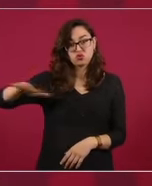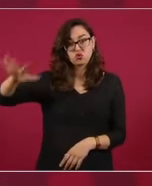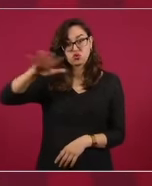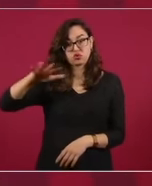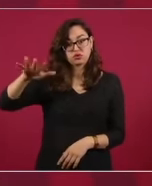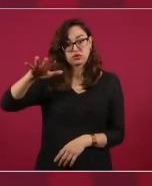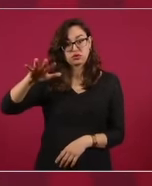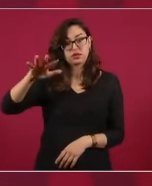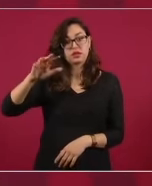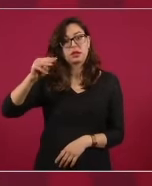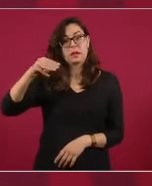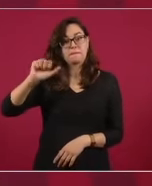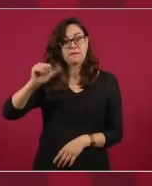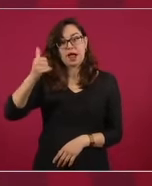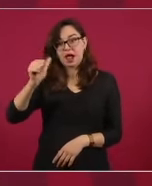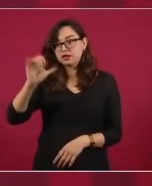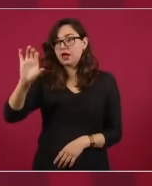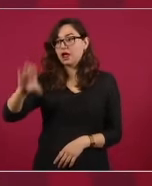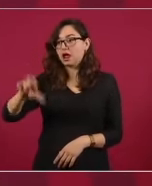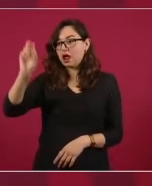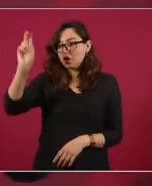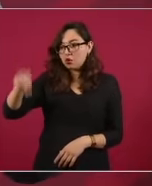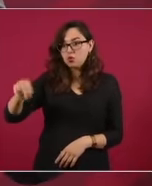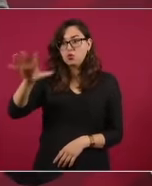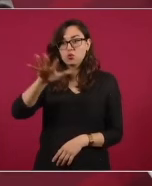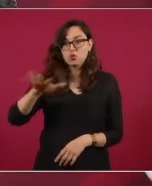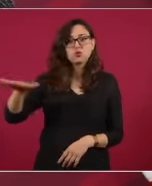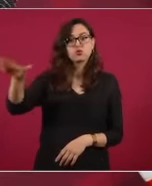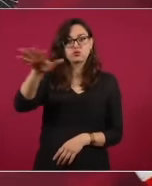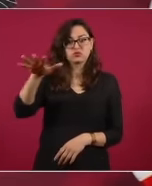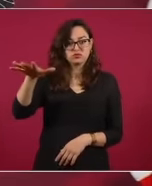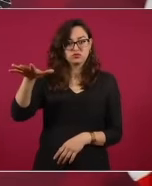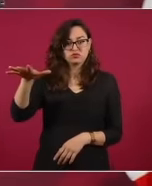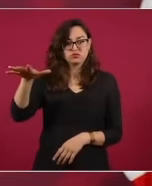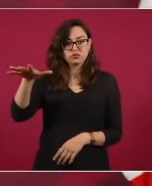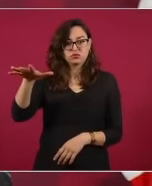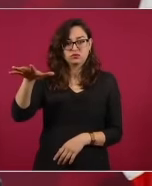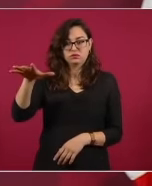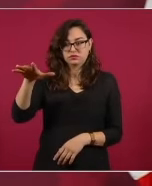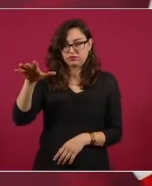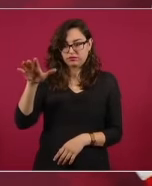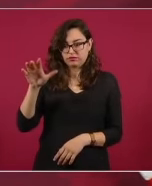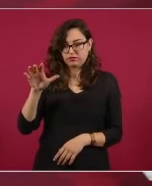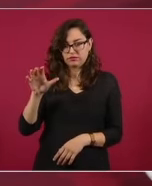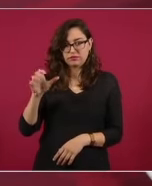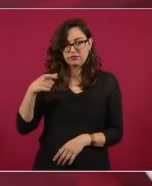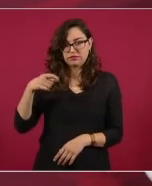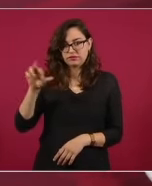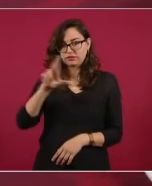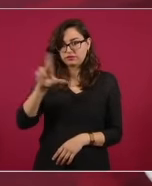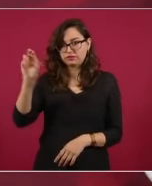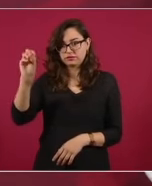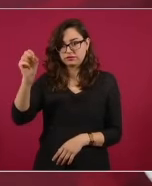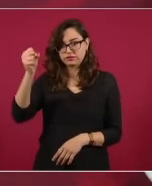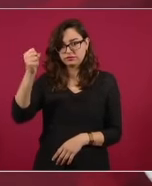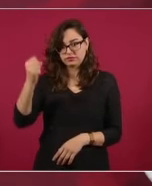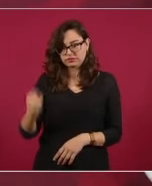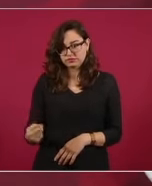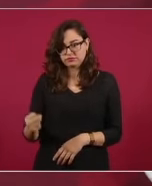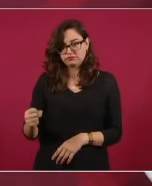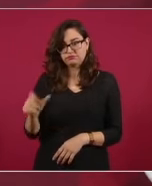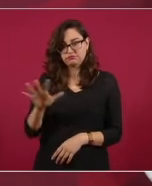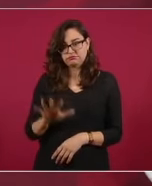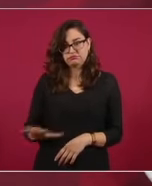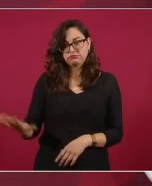y de Cancún, y el Quintana Roo de Felipe Carrillo